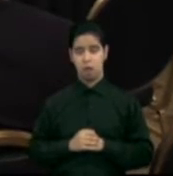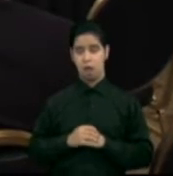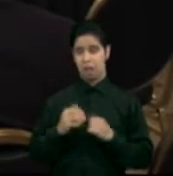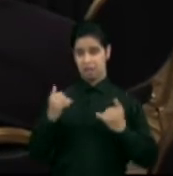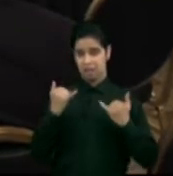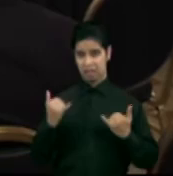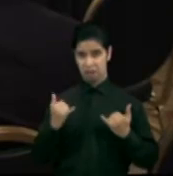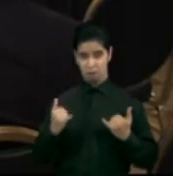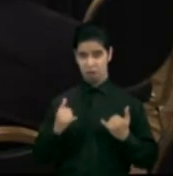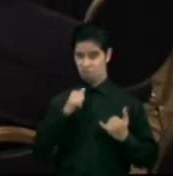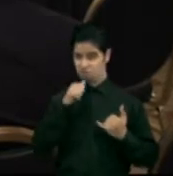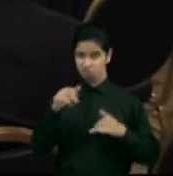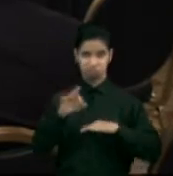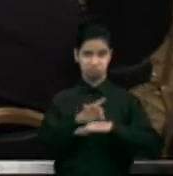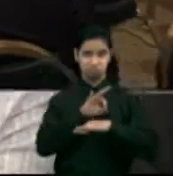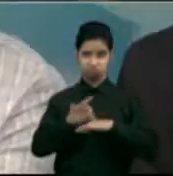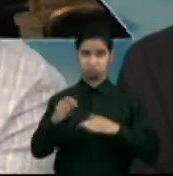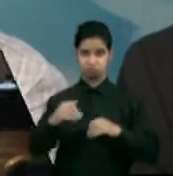ha funcionado.